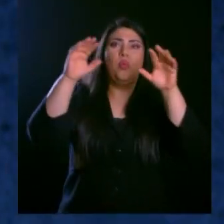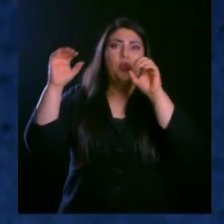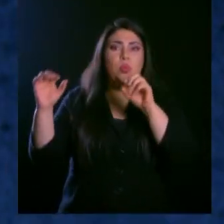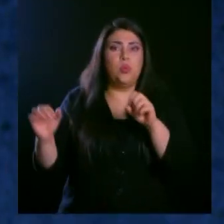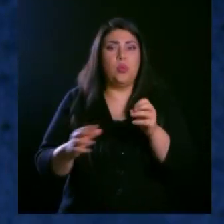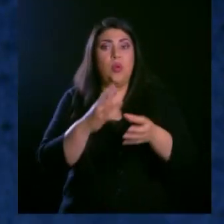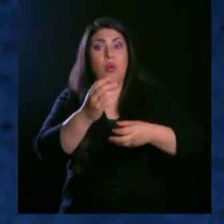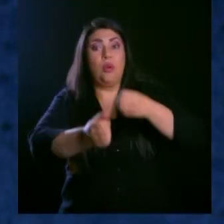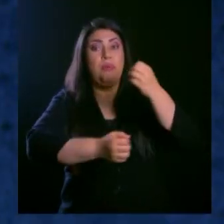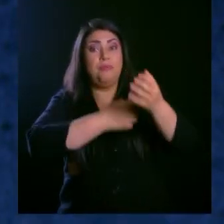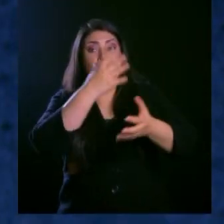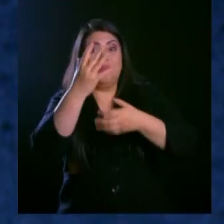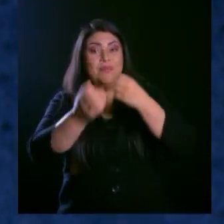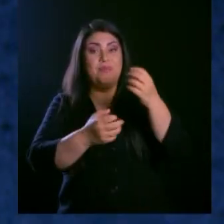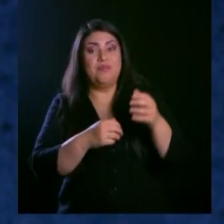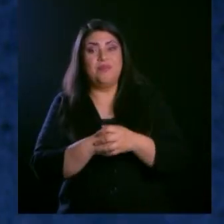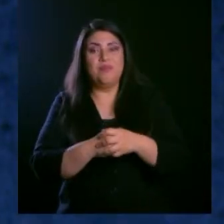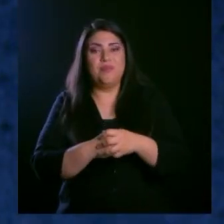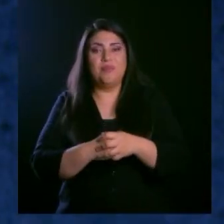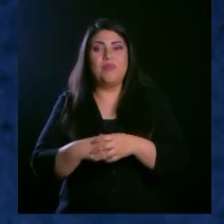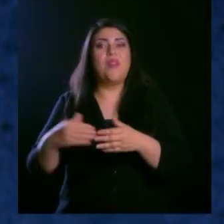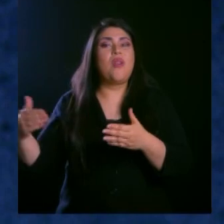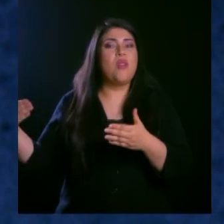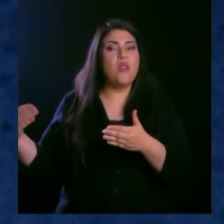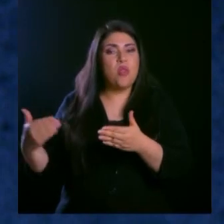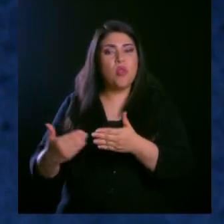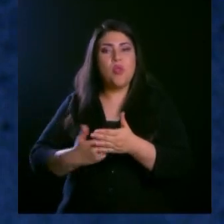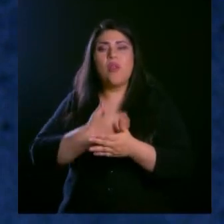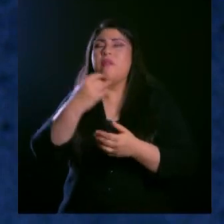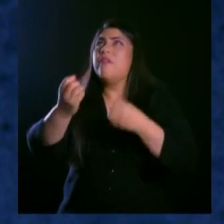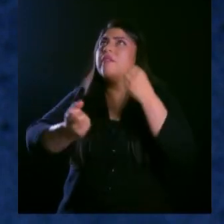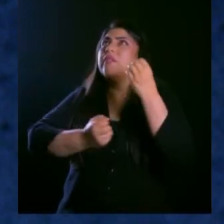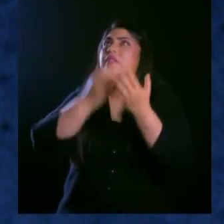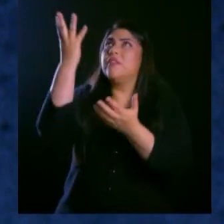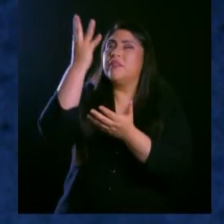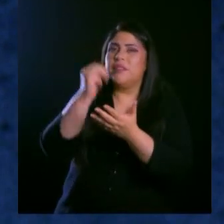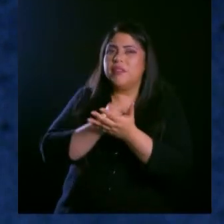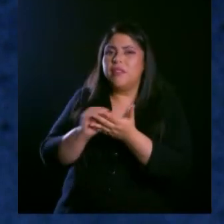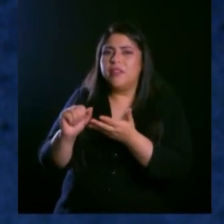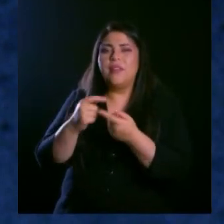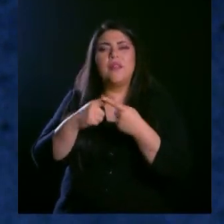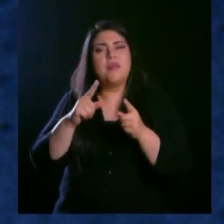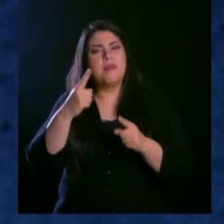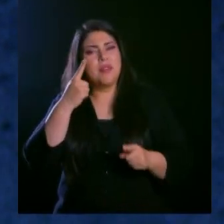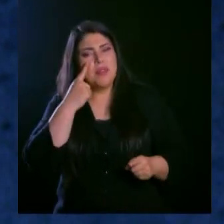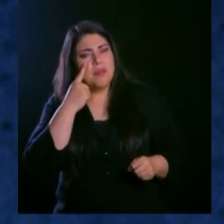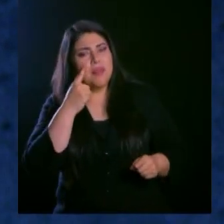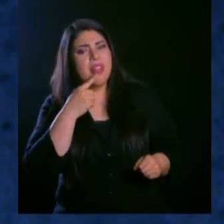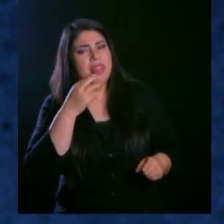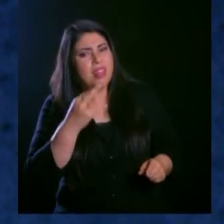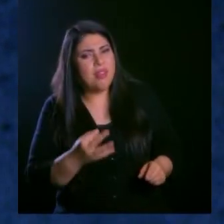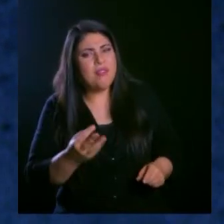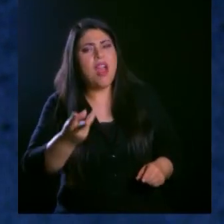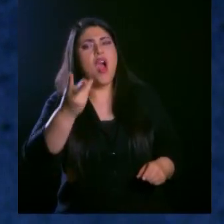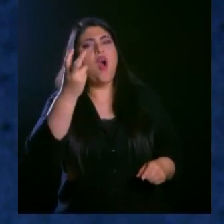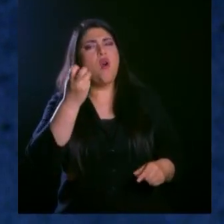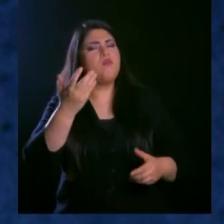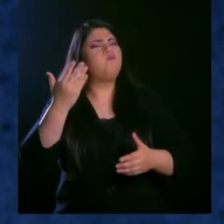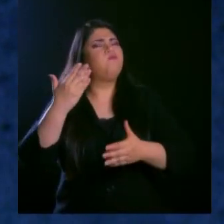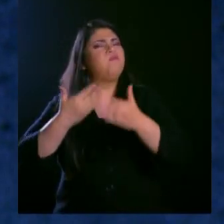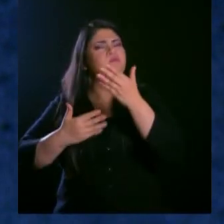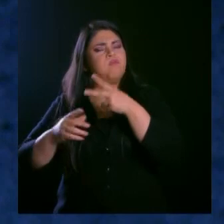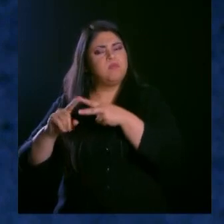veces le hablamos como es una nueva ola del avivamiento. Pero de verdad yo quiero volver al origen y hacerte una pregunta muy